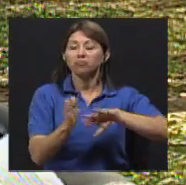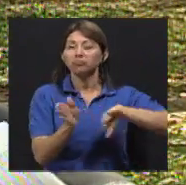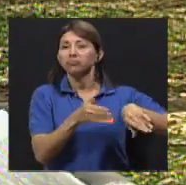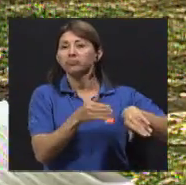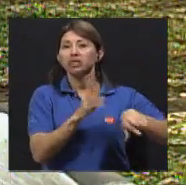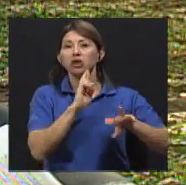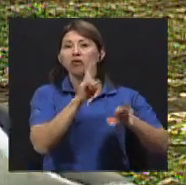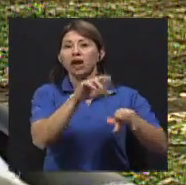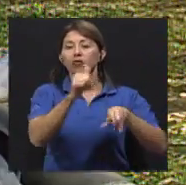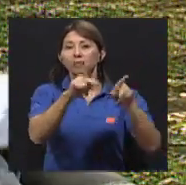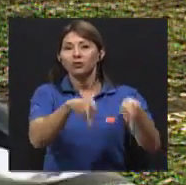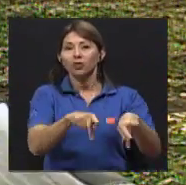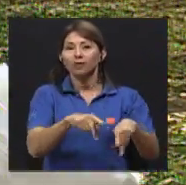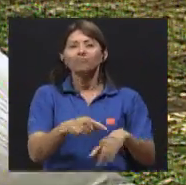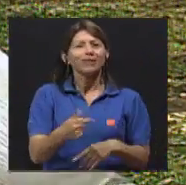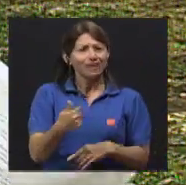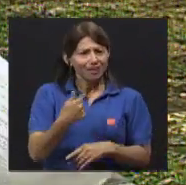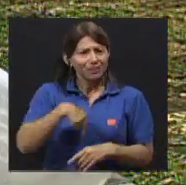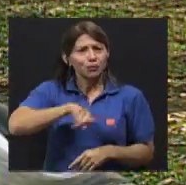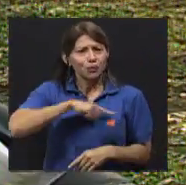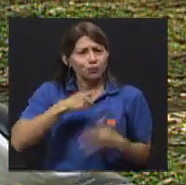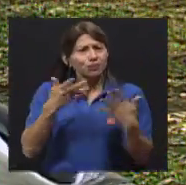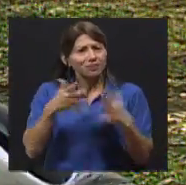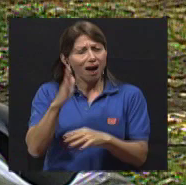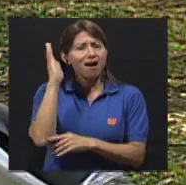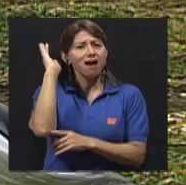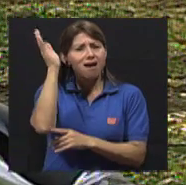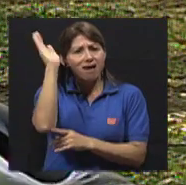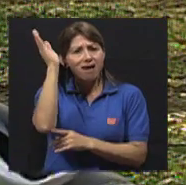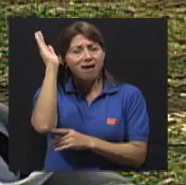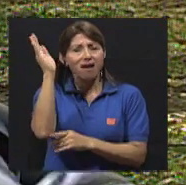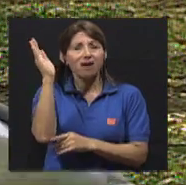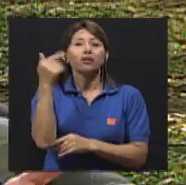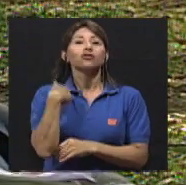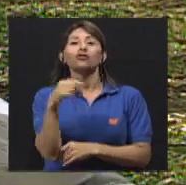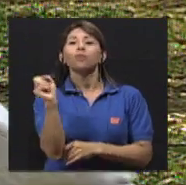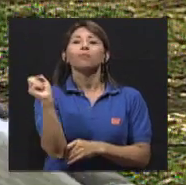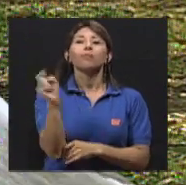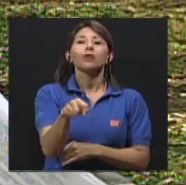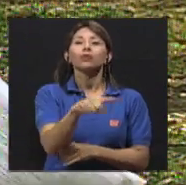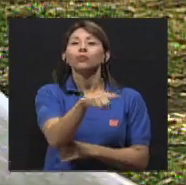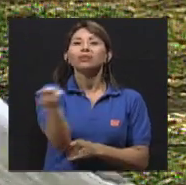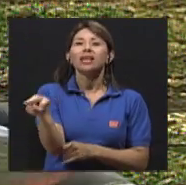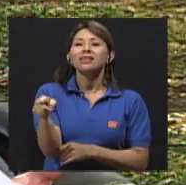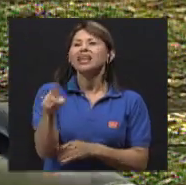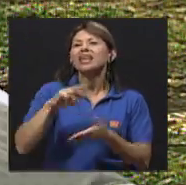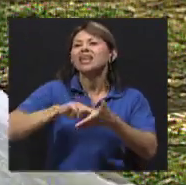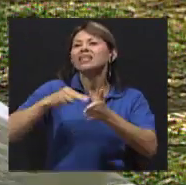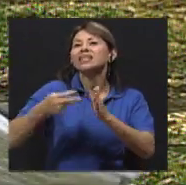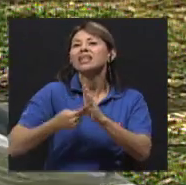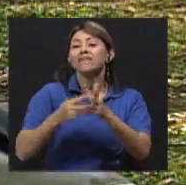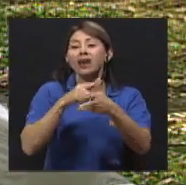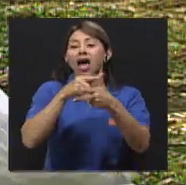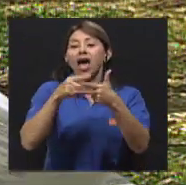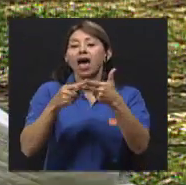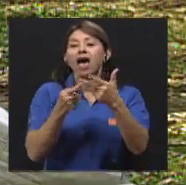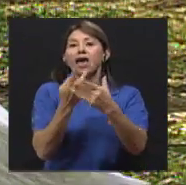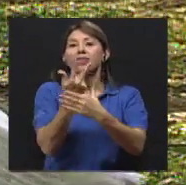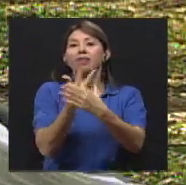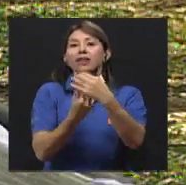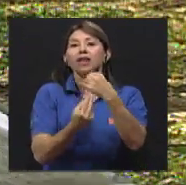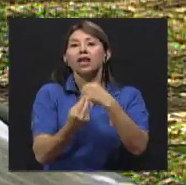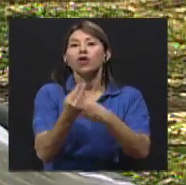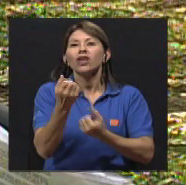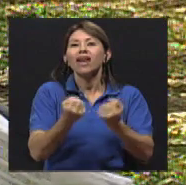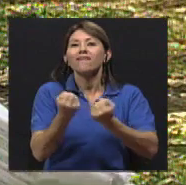amigo que va a hacer la prueba. Y lo he vivido en muchas charlas que hemos dado porque yo pregunto, por ejemplo, que es trilogía vial que está ahí en el manual, en los primeros capítulos,